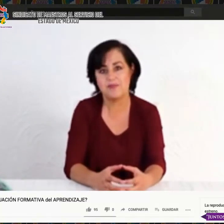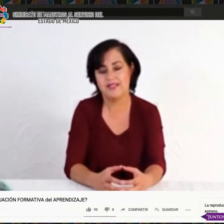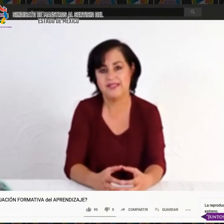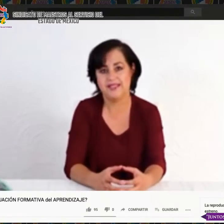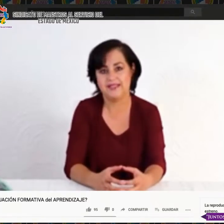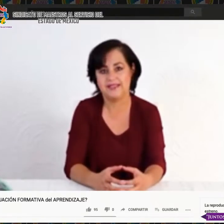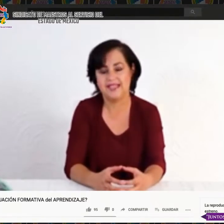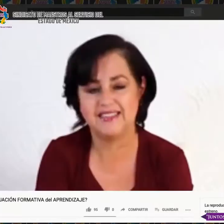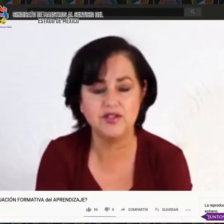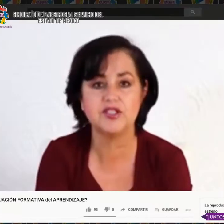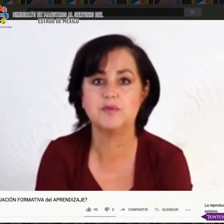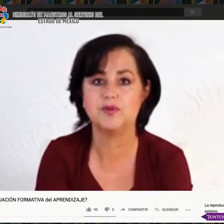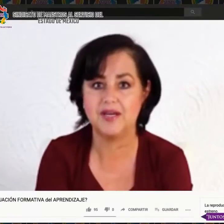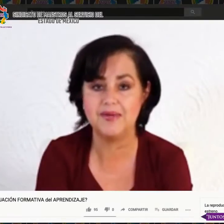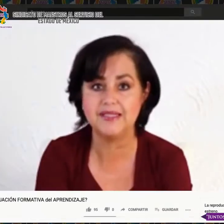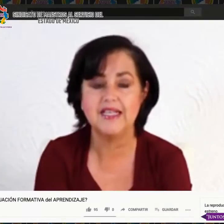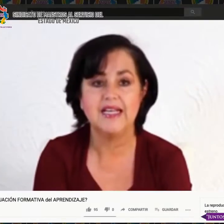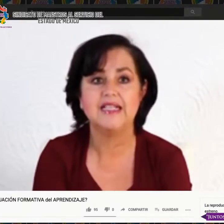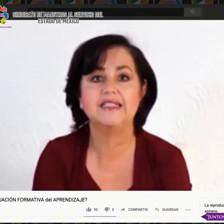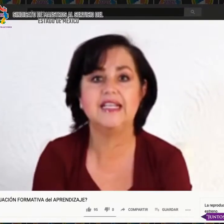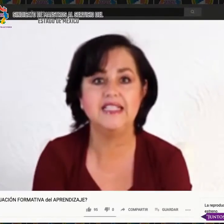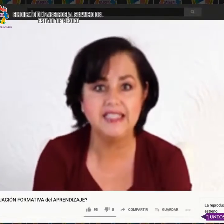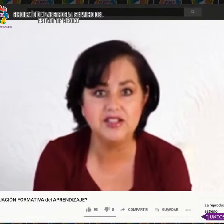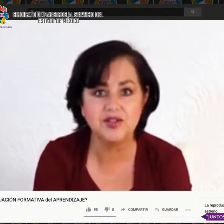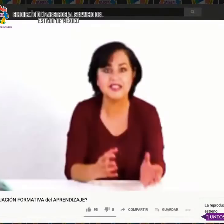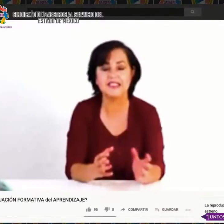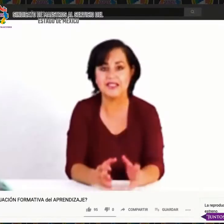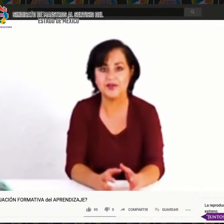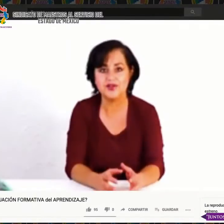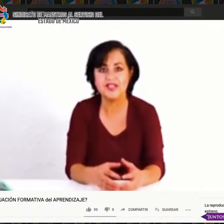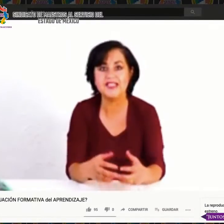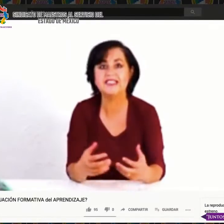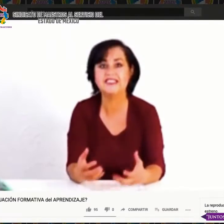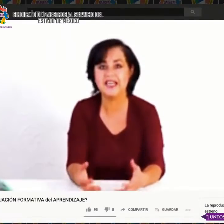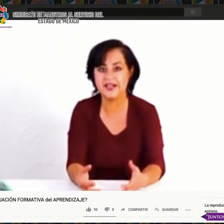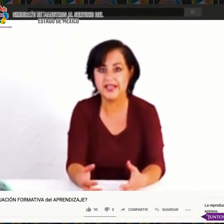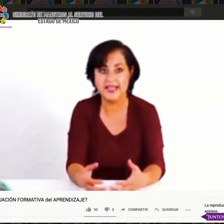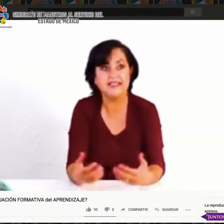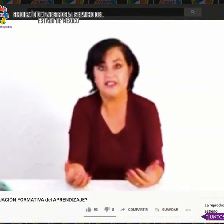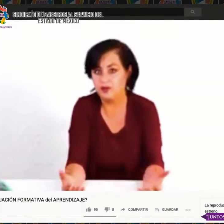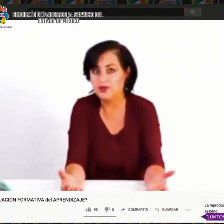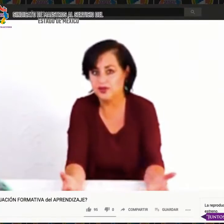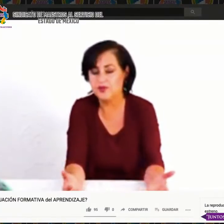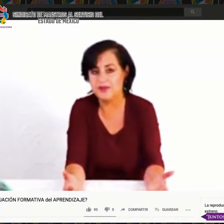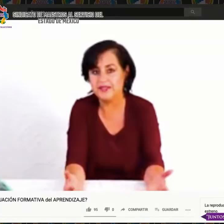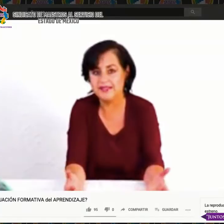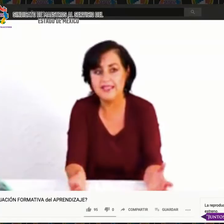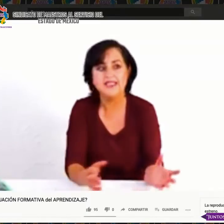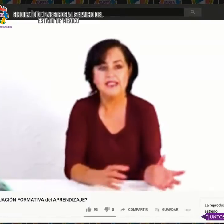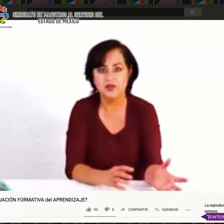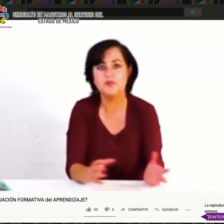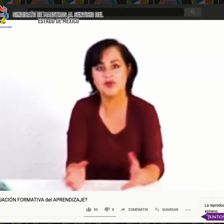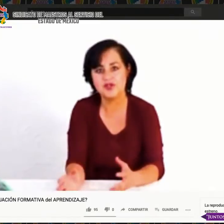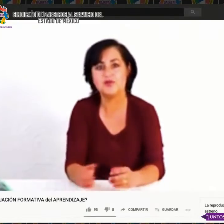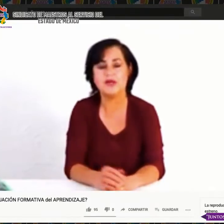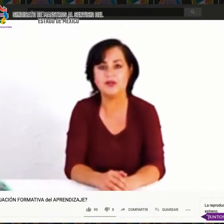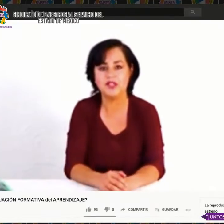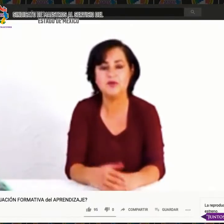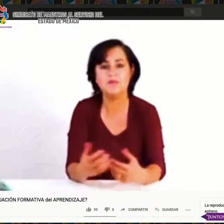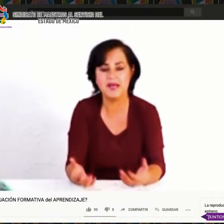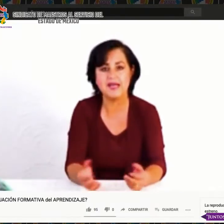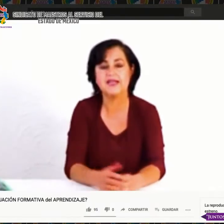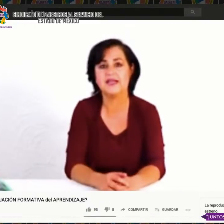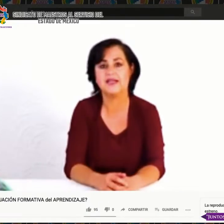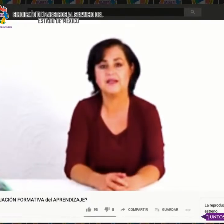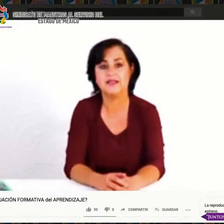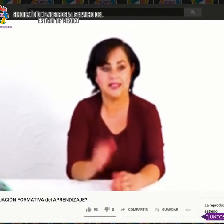evaluación de los aprendizajes. Hacernos responsables del inicio del desarrollo y del cierre exitoso seguramente de un proceso